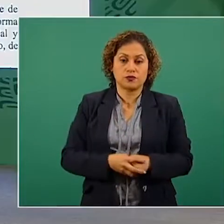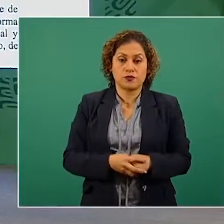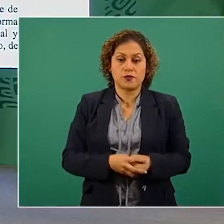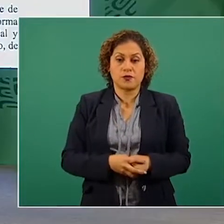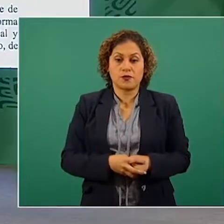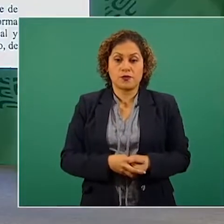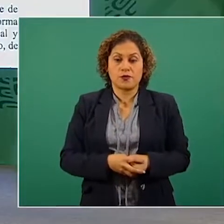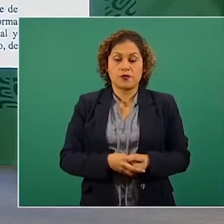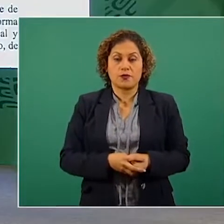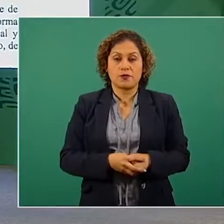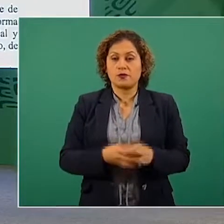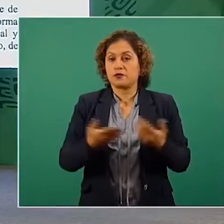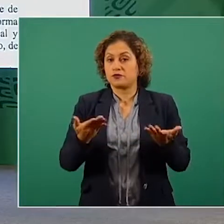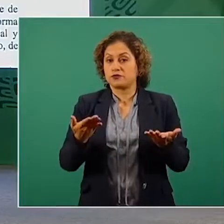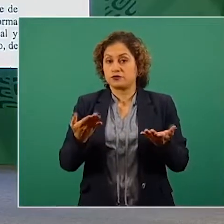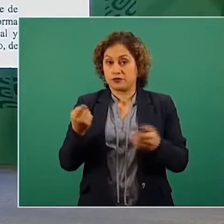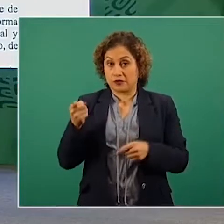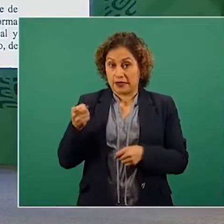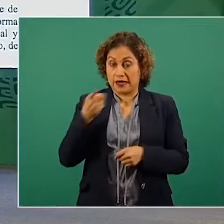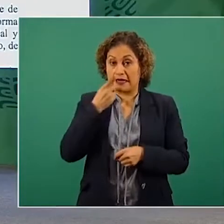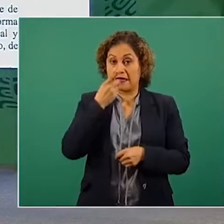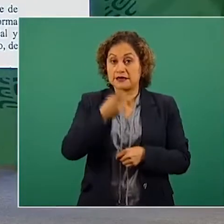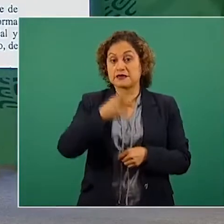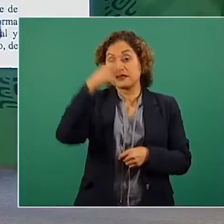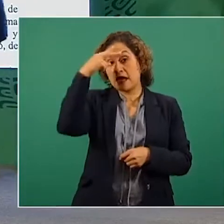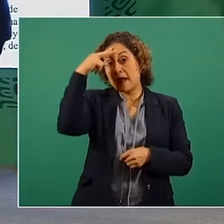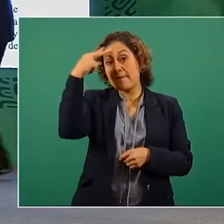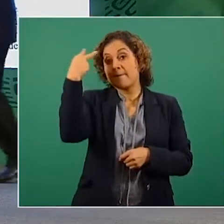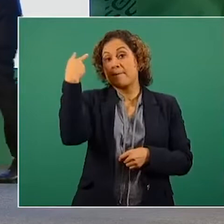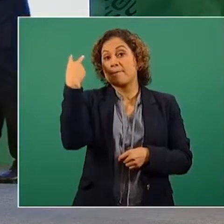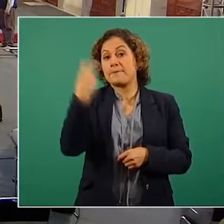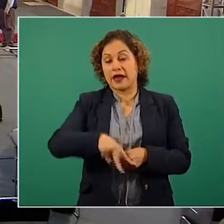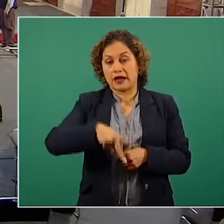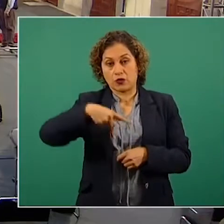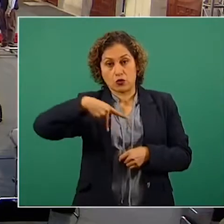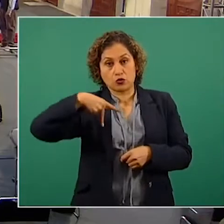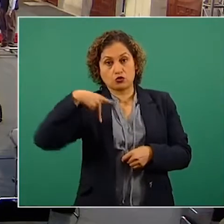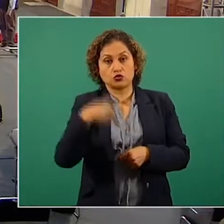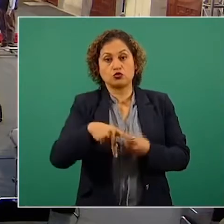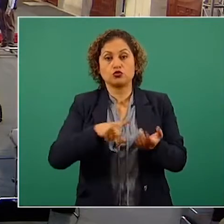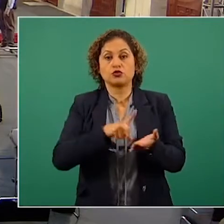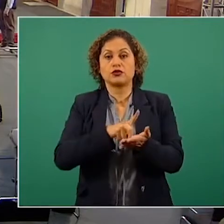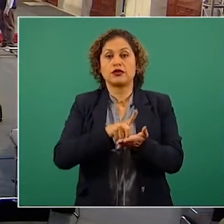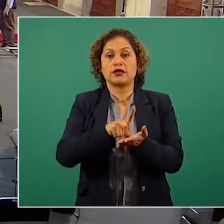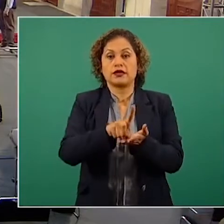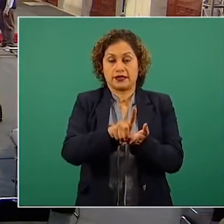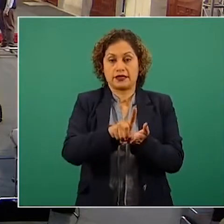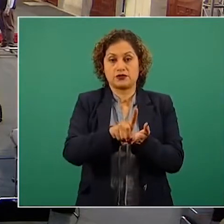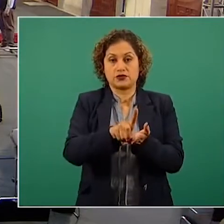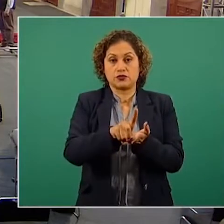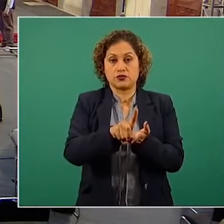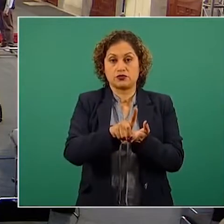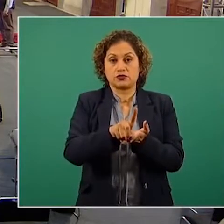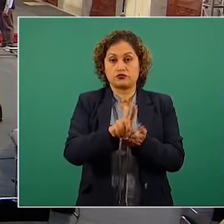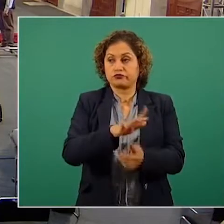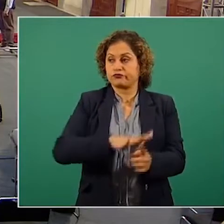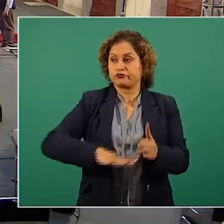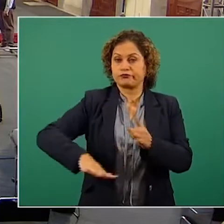En el caso de México y sin perjuicio de sus derechos y remedios disponibles,